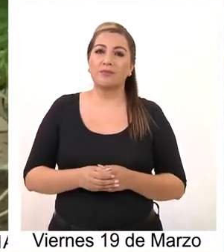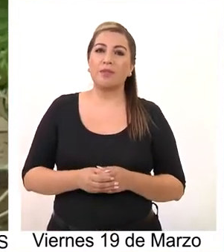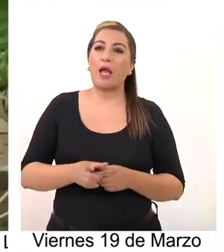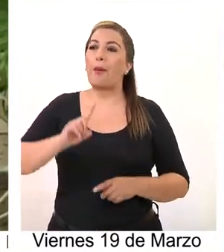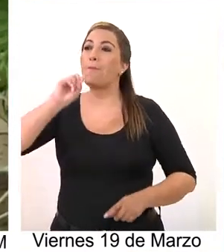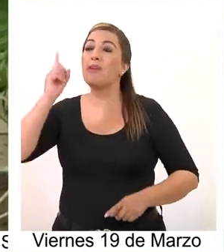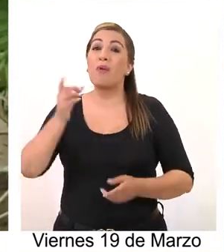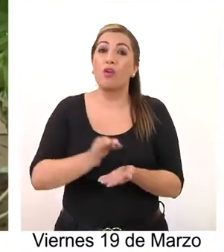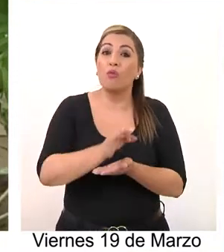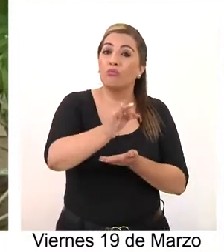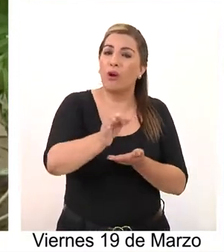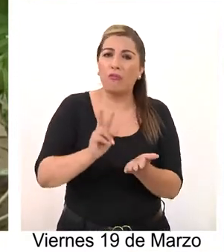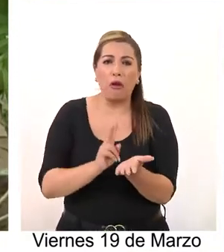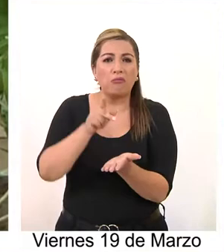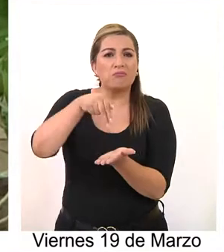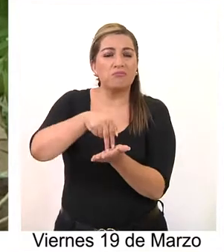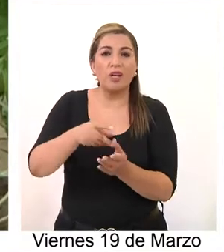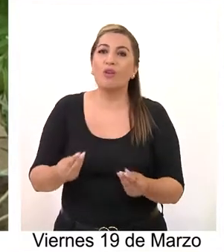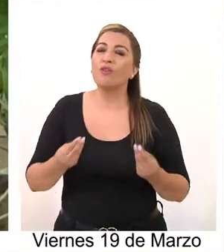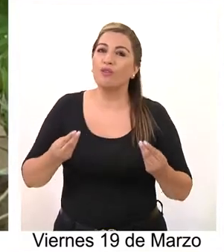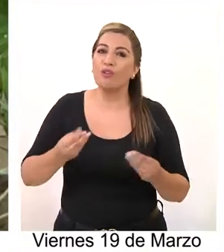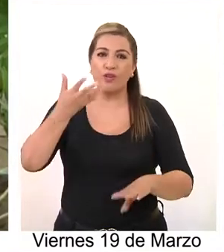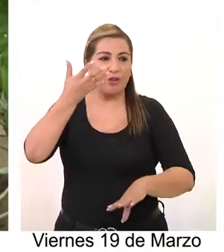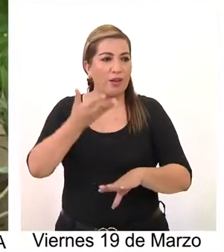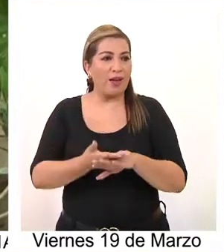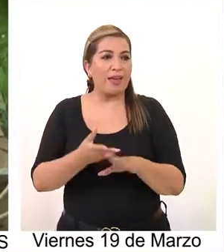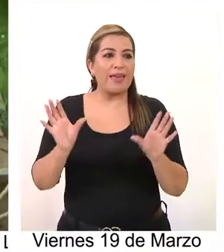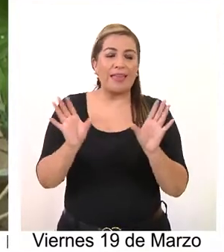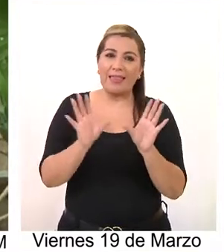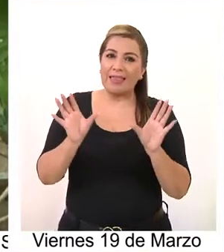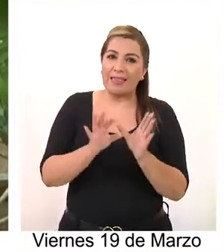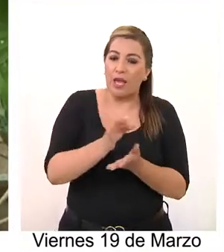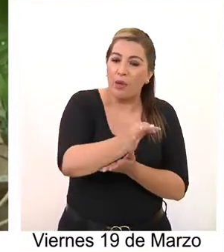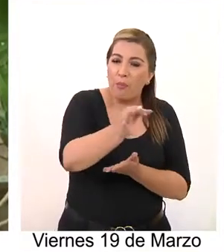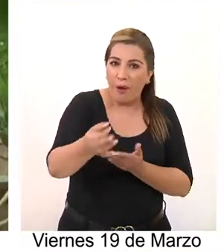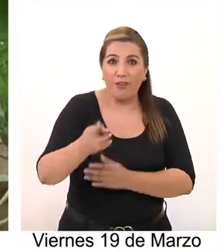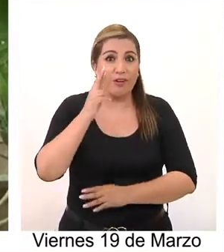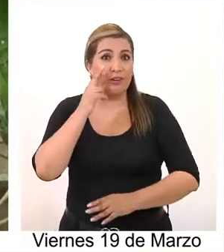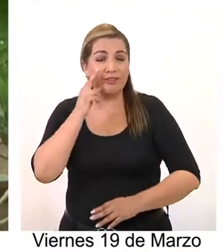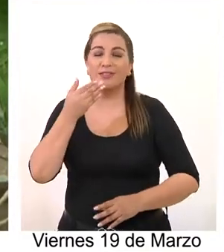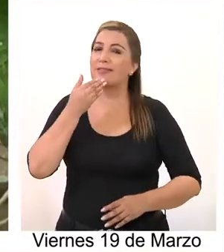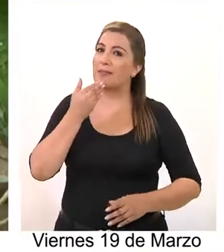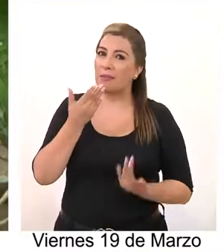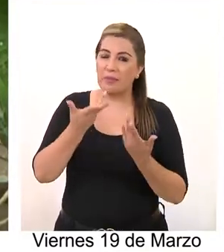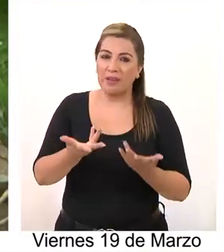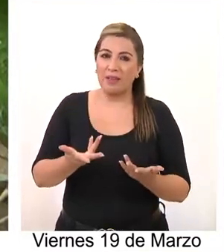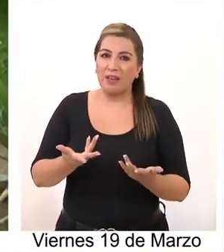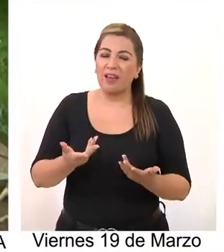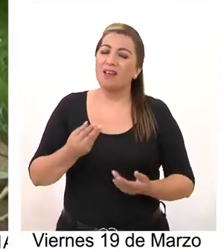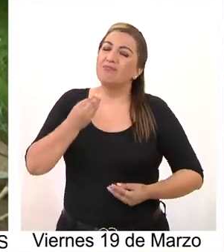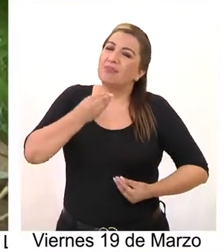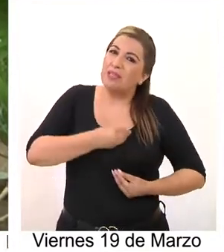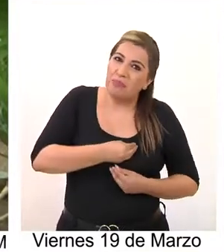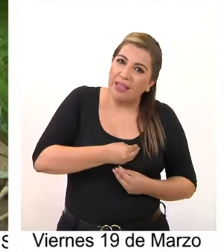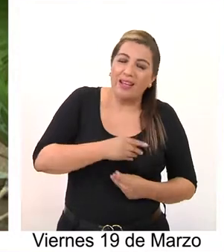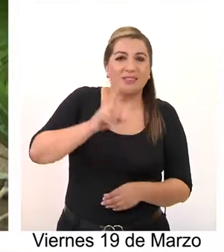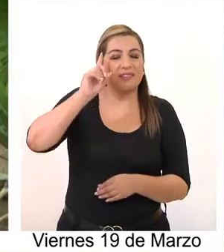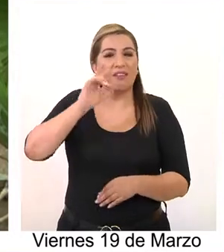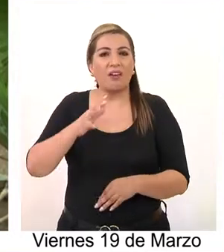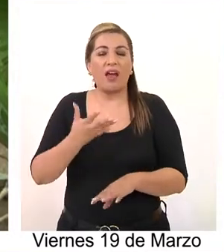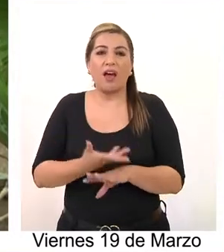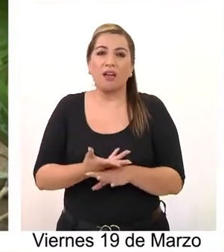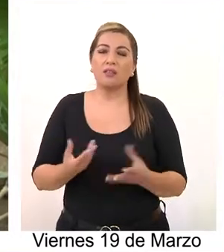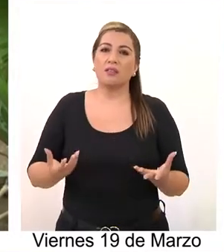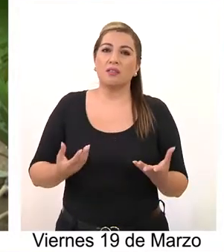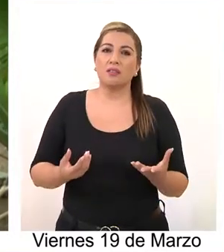primeras naciones y de todos los pueblos. Lo bueno de esto es que van a estar los 10 pueblos reconocidos, pero sí también al mismo tiempo me apena